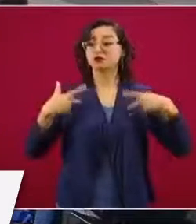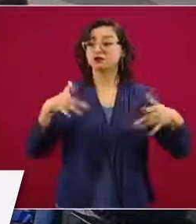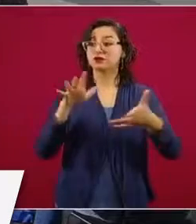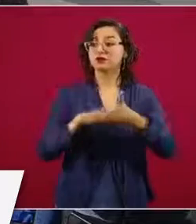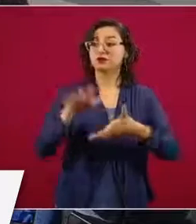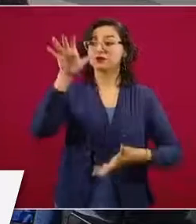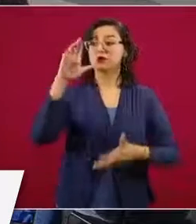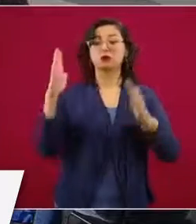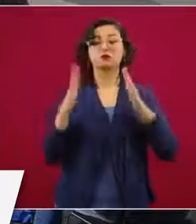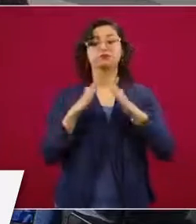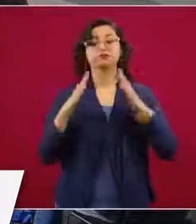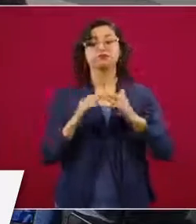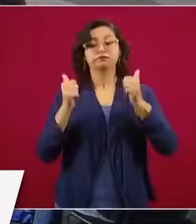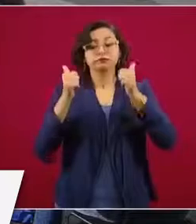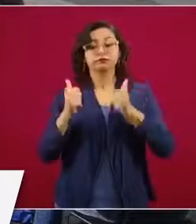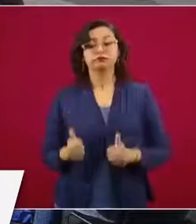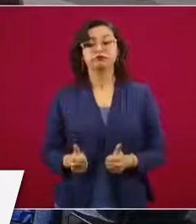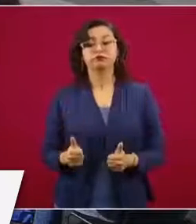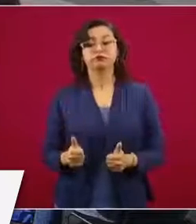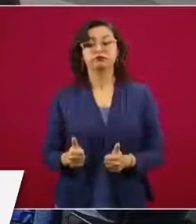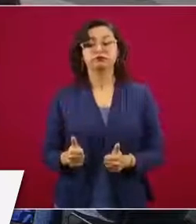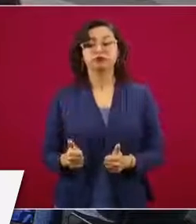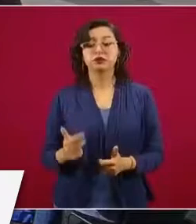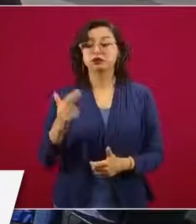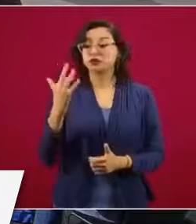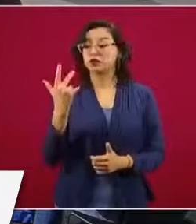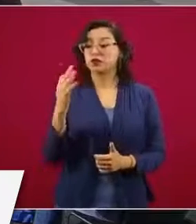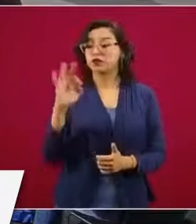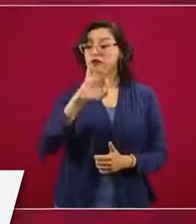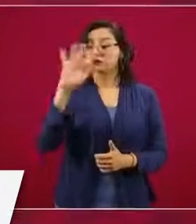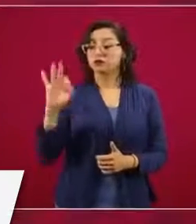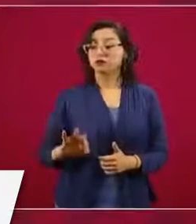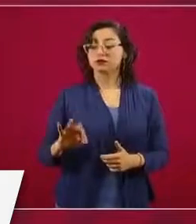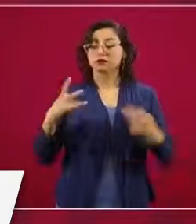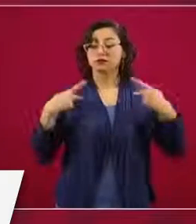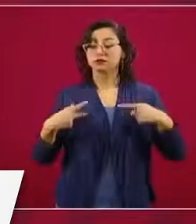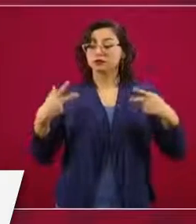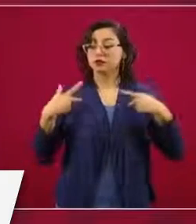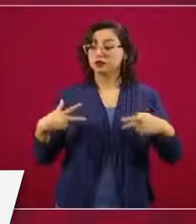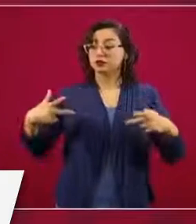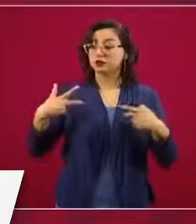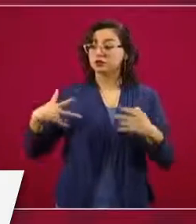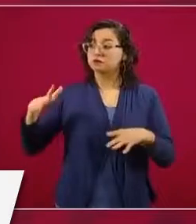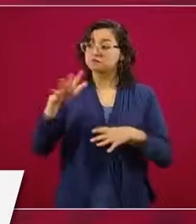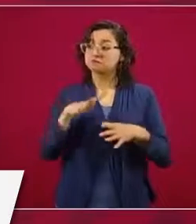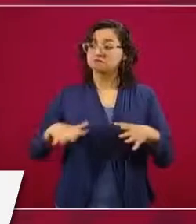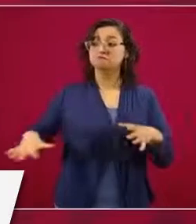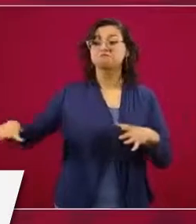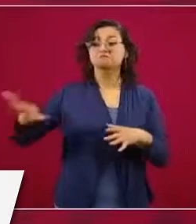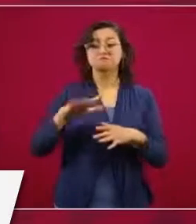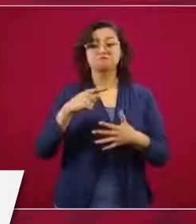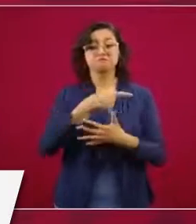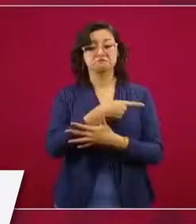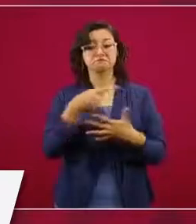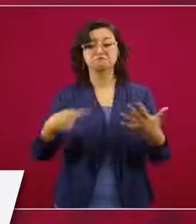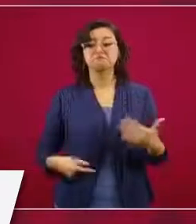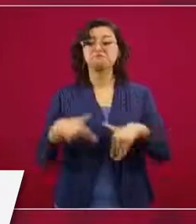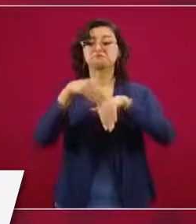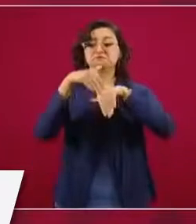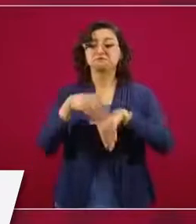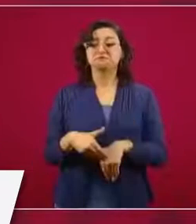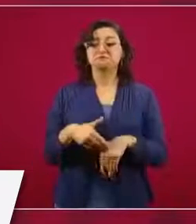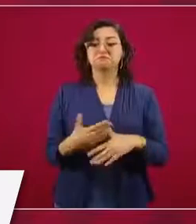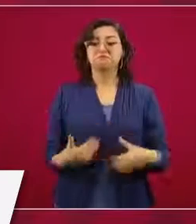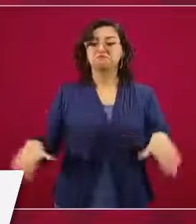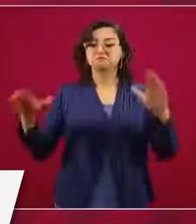más de la mitad de la población que y desmovilizada